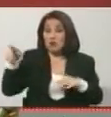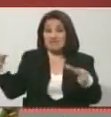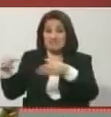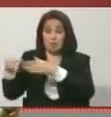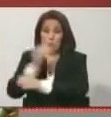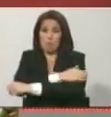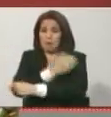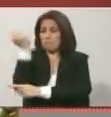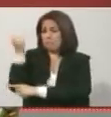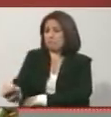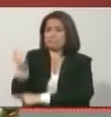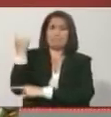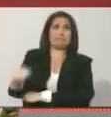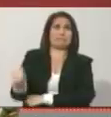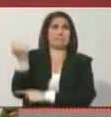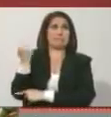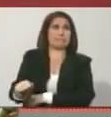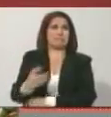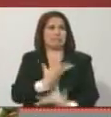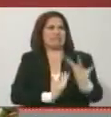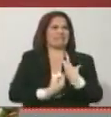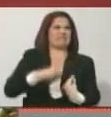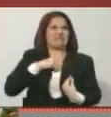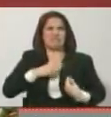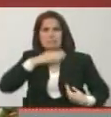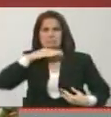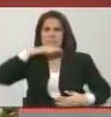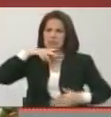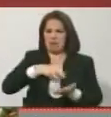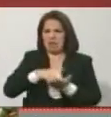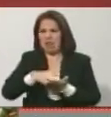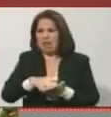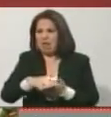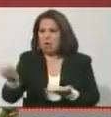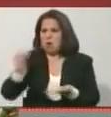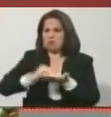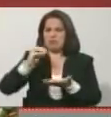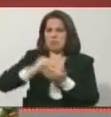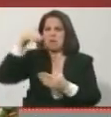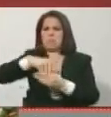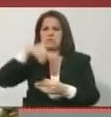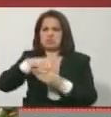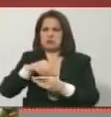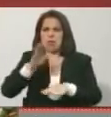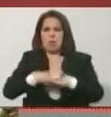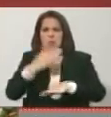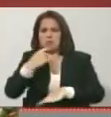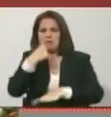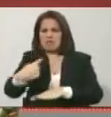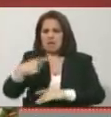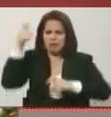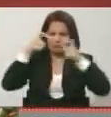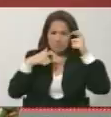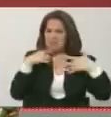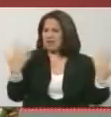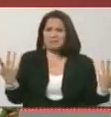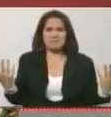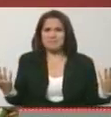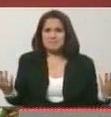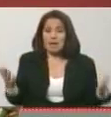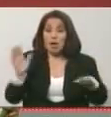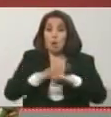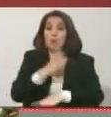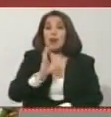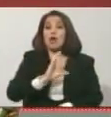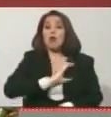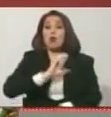¿ves? Su soberbia. Y dijeron, no nos vamos a humillar a repetir un acto porque ellos digan, no, no, es porque nosotros decimos, es porque la Constitución y